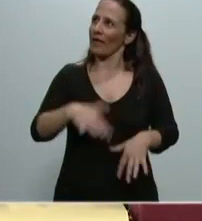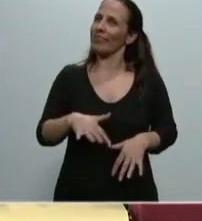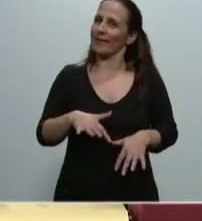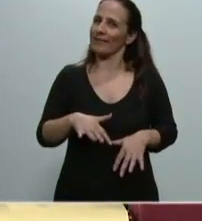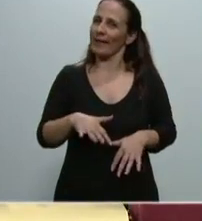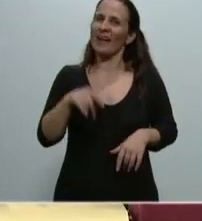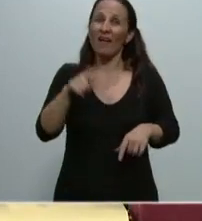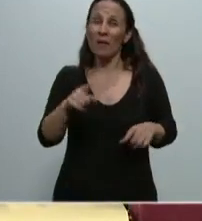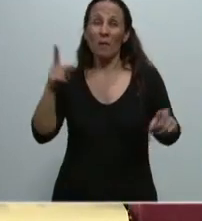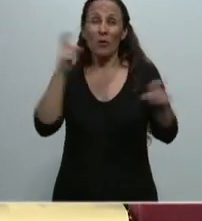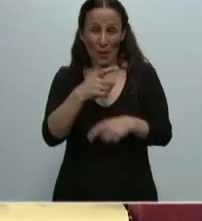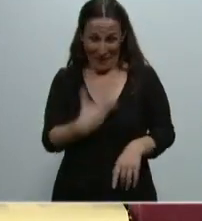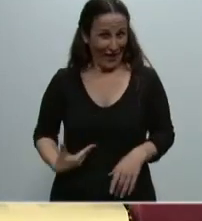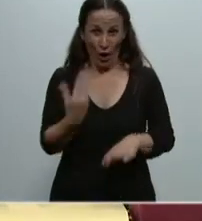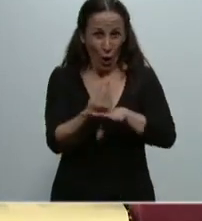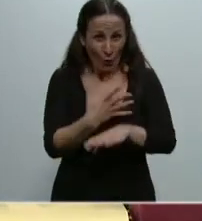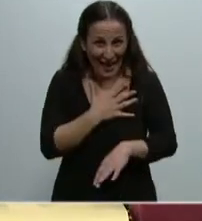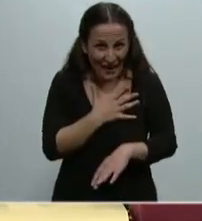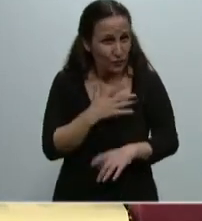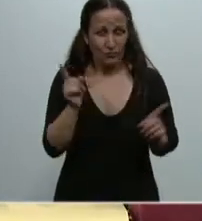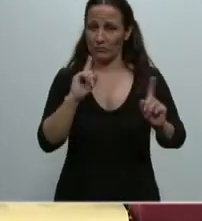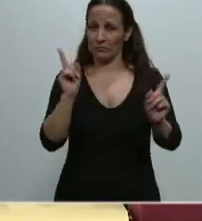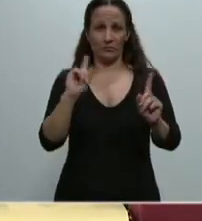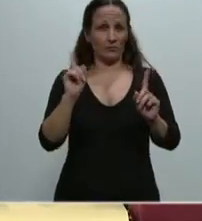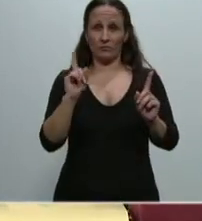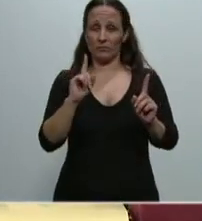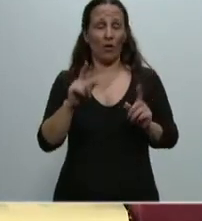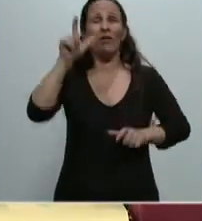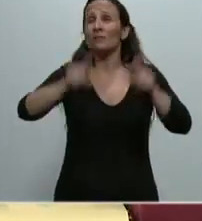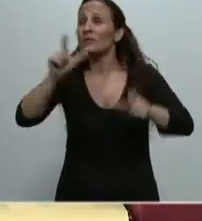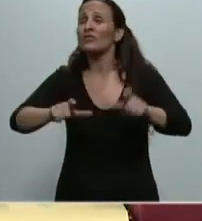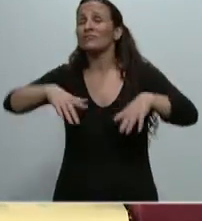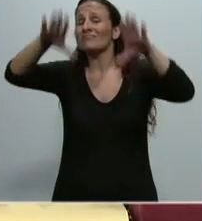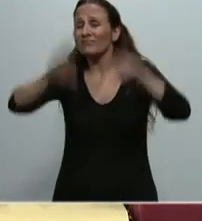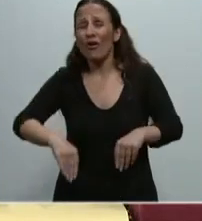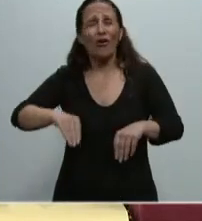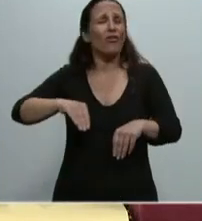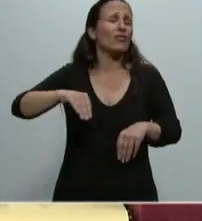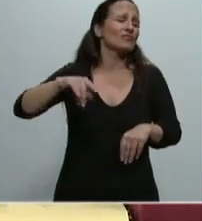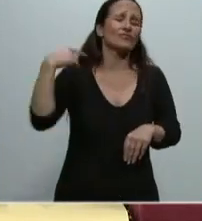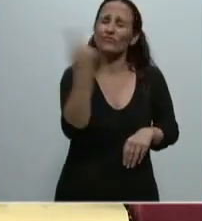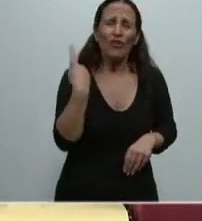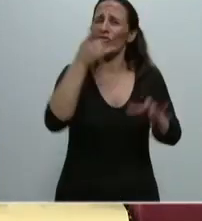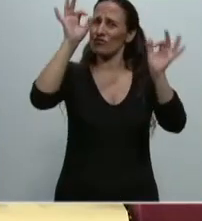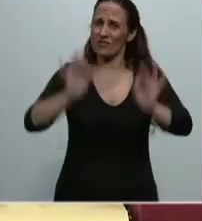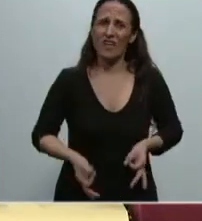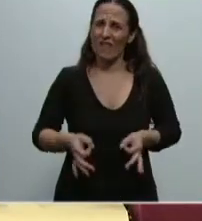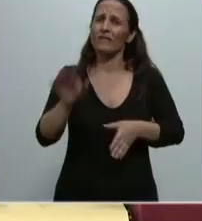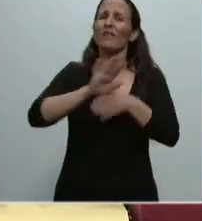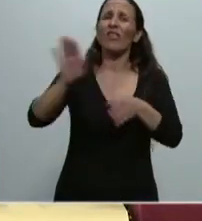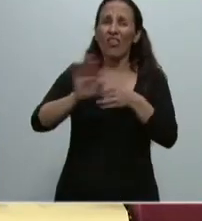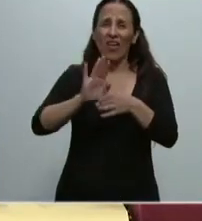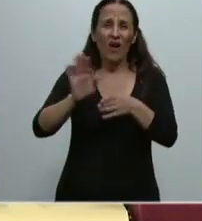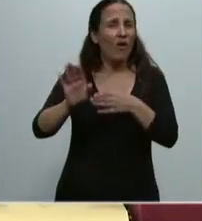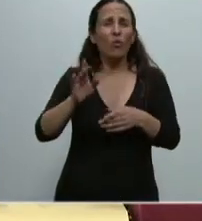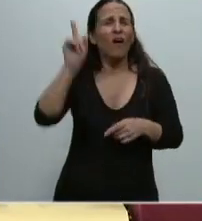este el problema de un gobierno Es más, todos, absolutamente todos los argentinos saben que esta deuda no la